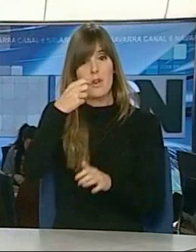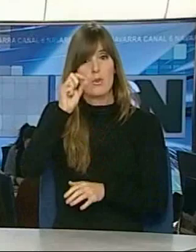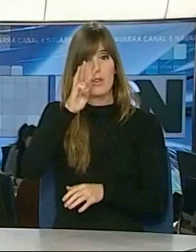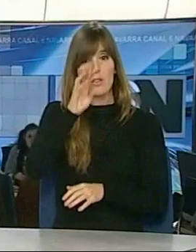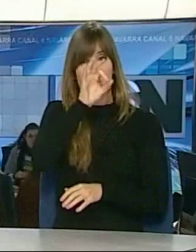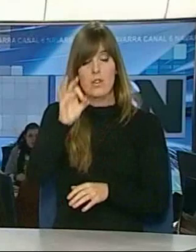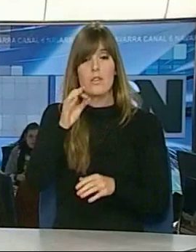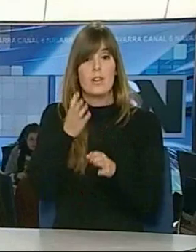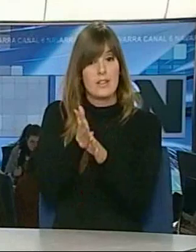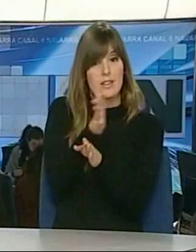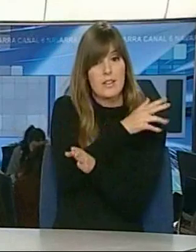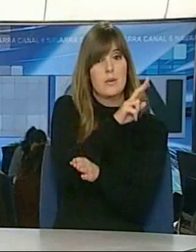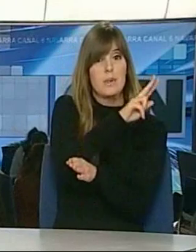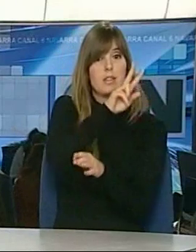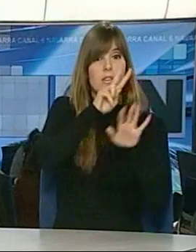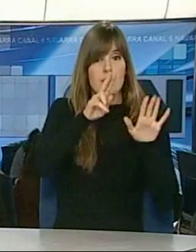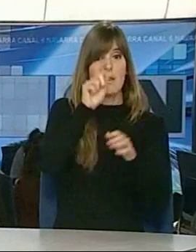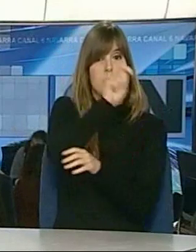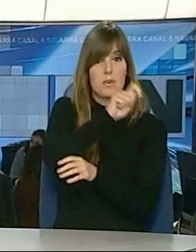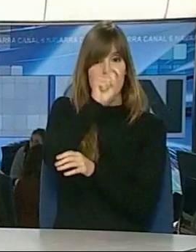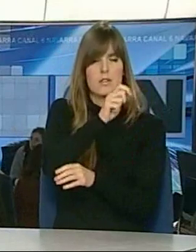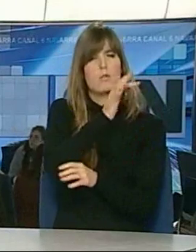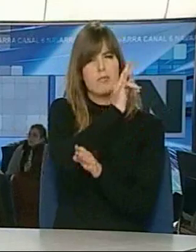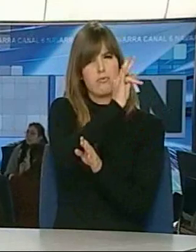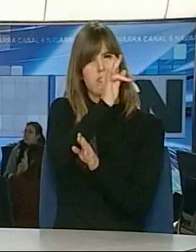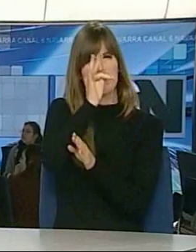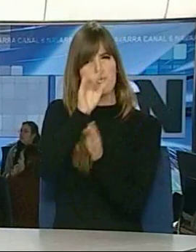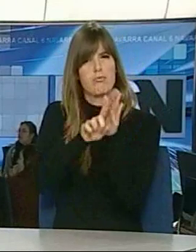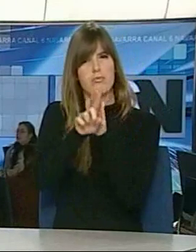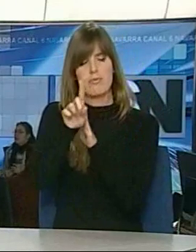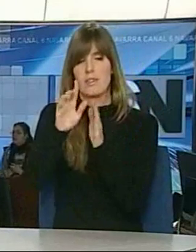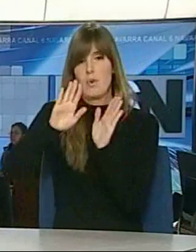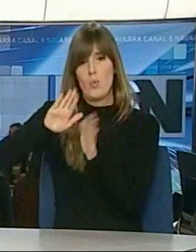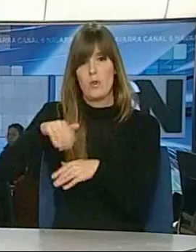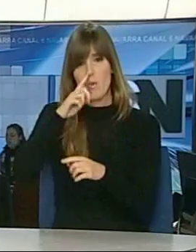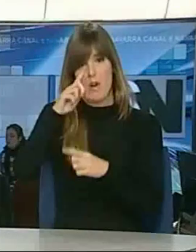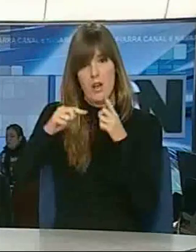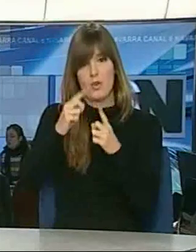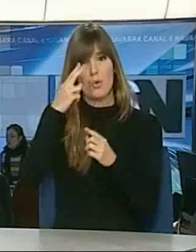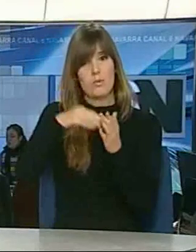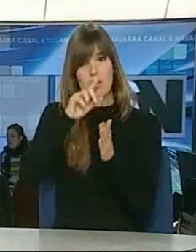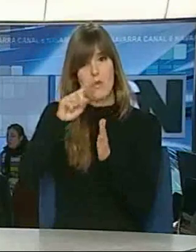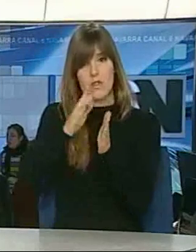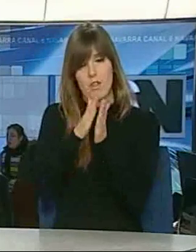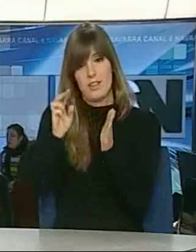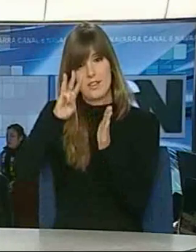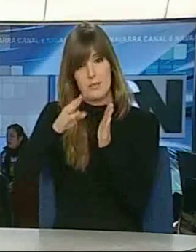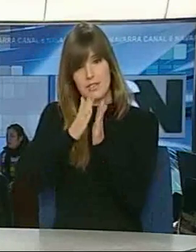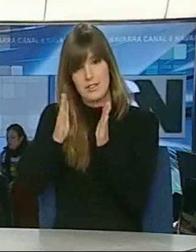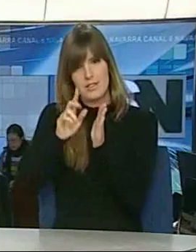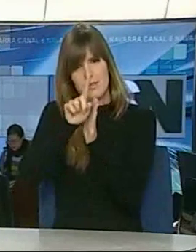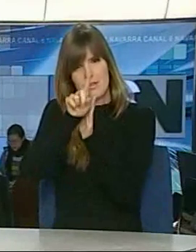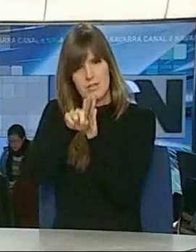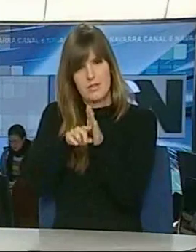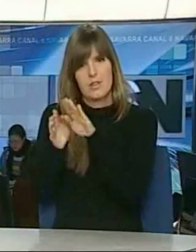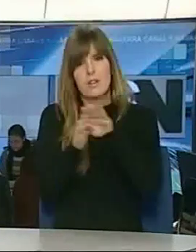con nueve trimestres consecutivos de crecimiento en positivo. Se marca clarísimamente en un contexto europeo muy negativo